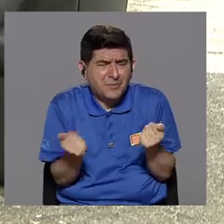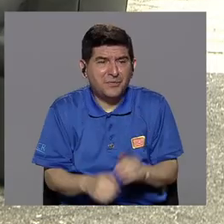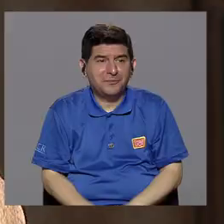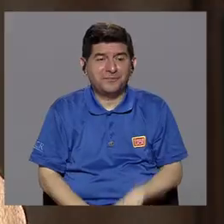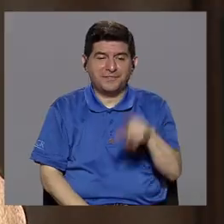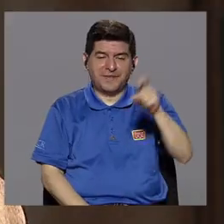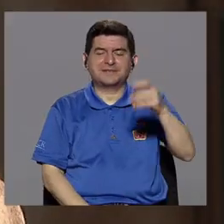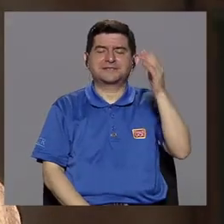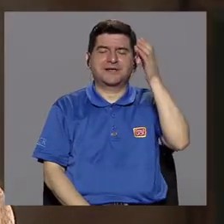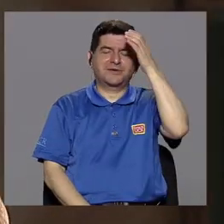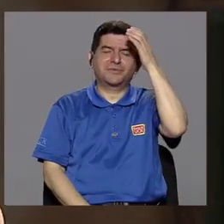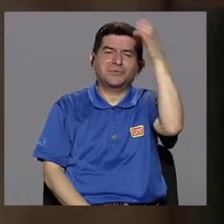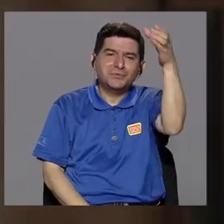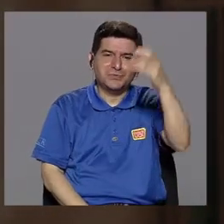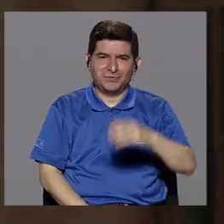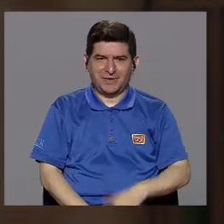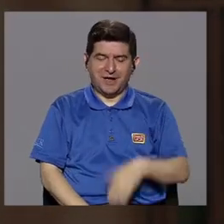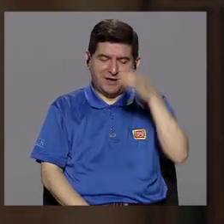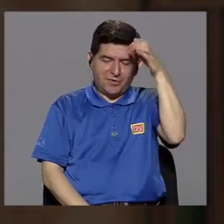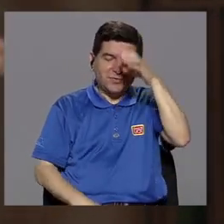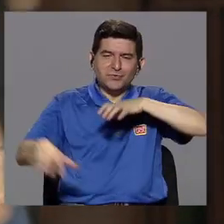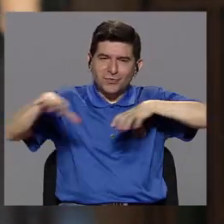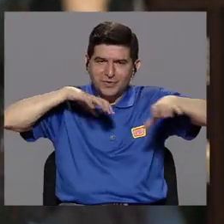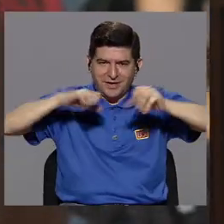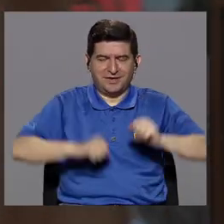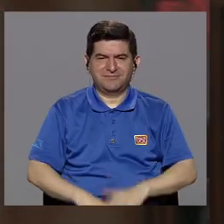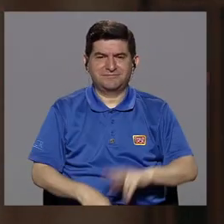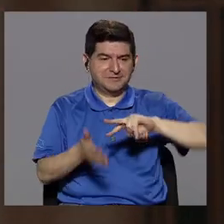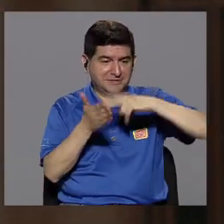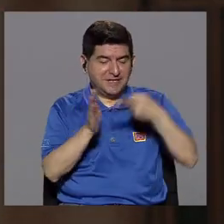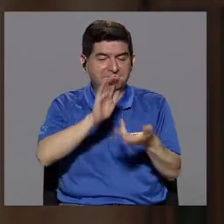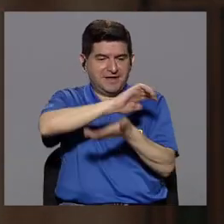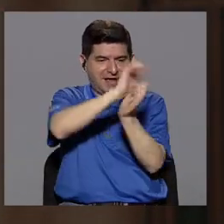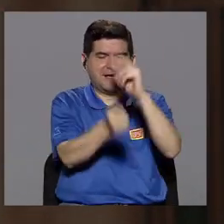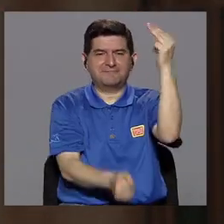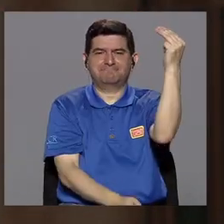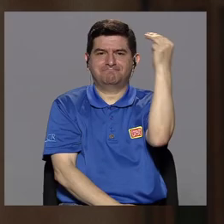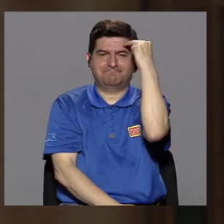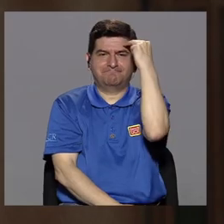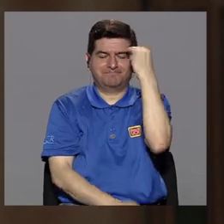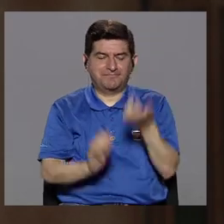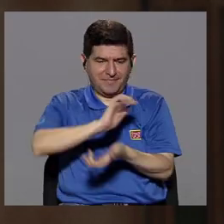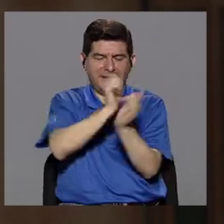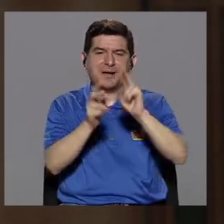cultura, una cultura del movimiento. Eso implica un cambio mental, un cambio de valores.